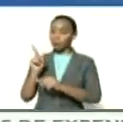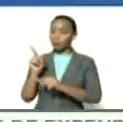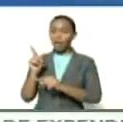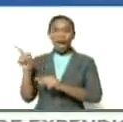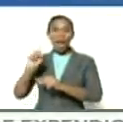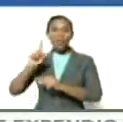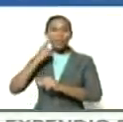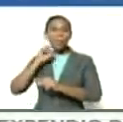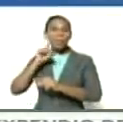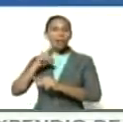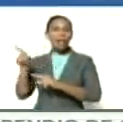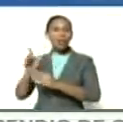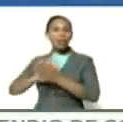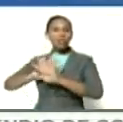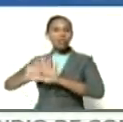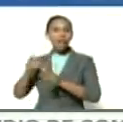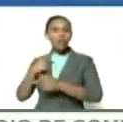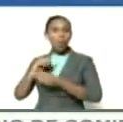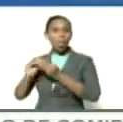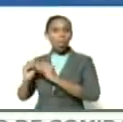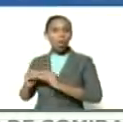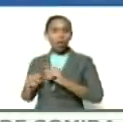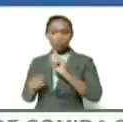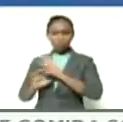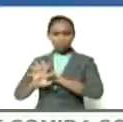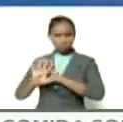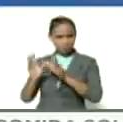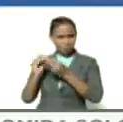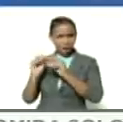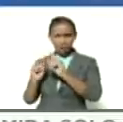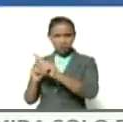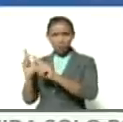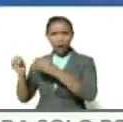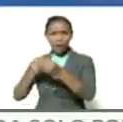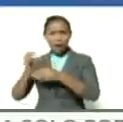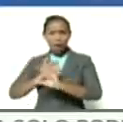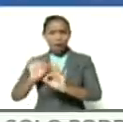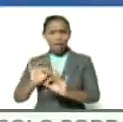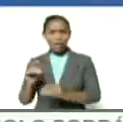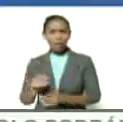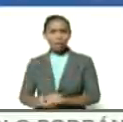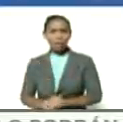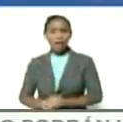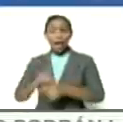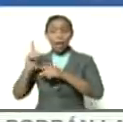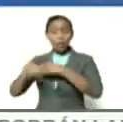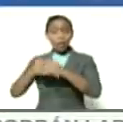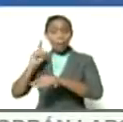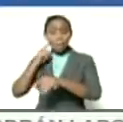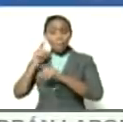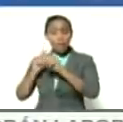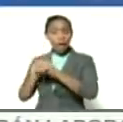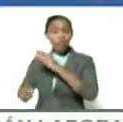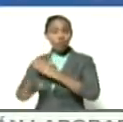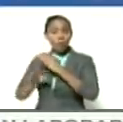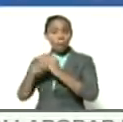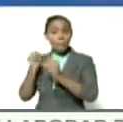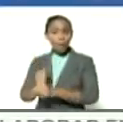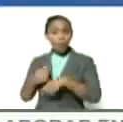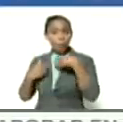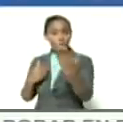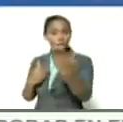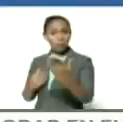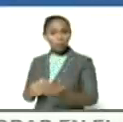no eso es mentira ya lo arreglé ya lo arreglé no has arreglado nada compadre la cosa está ahí mira todavía esperando por ti